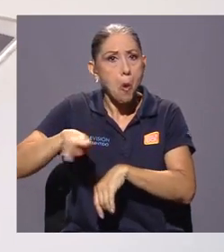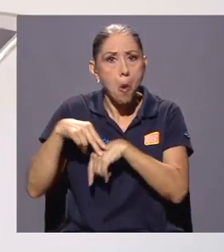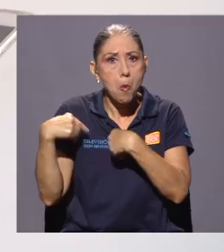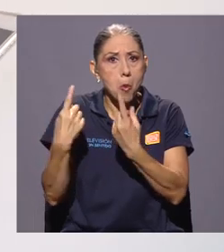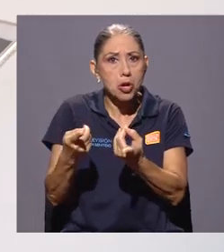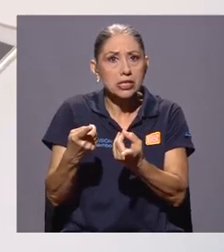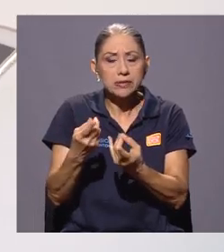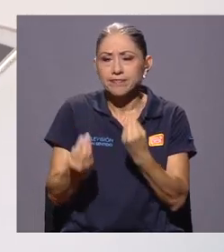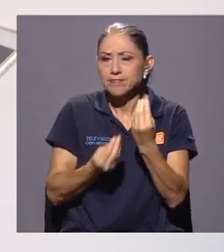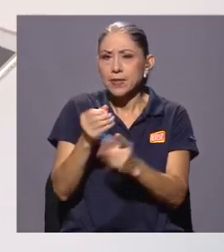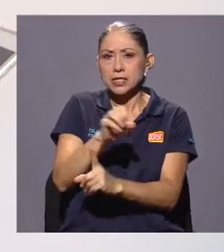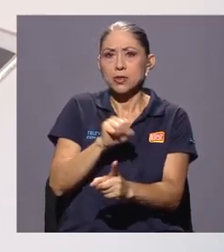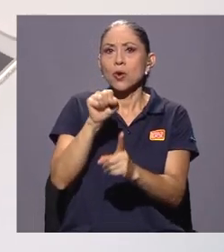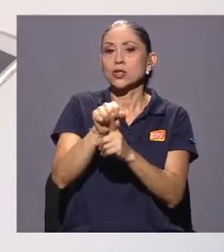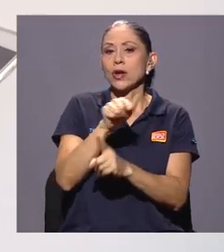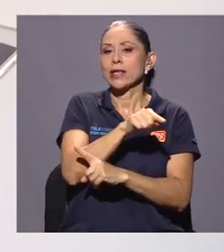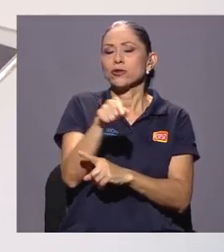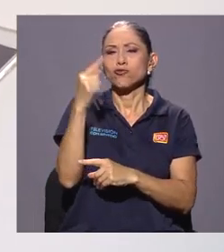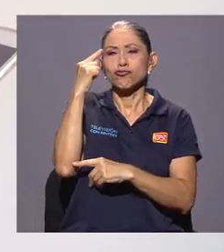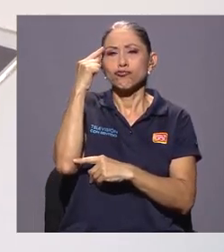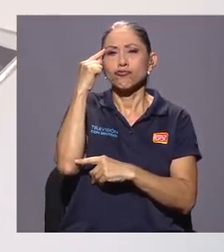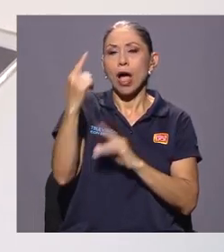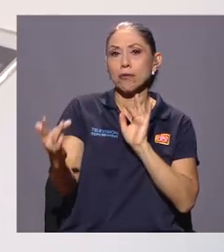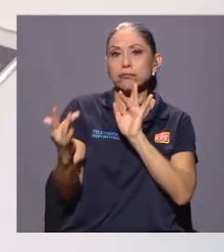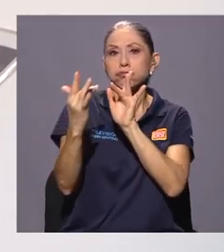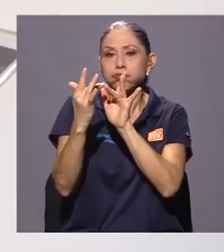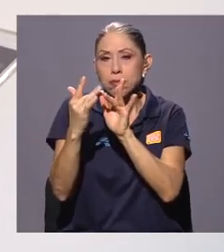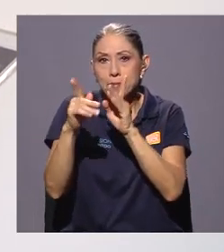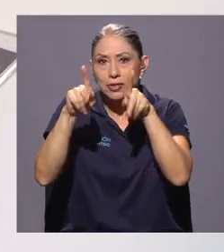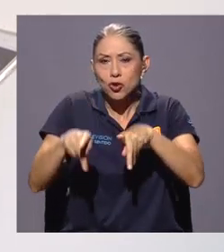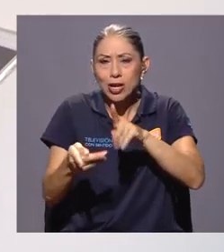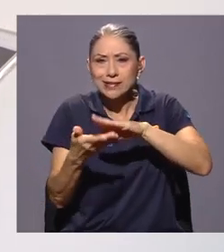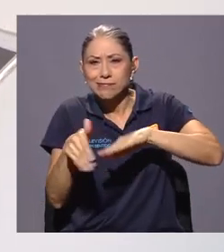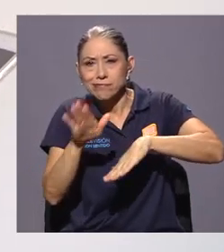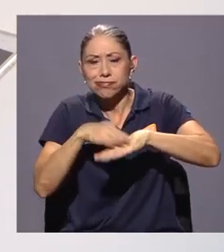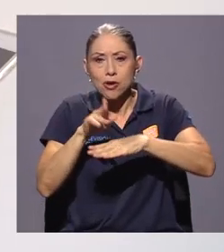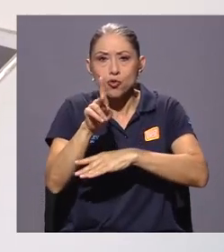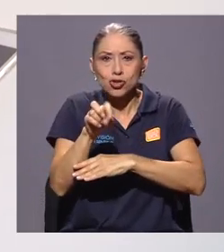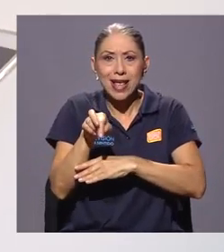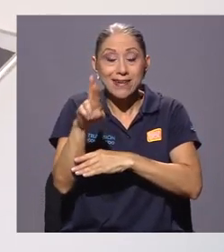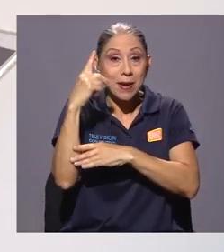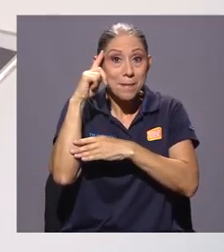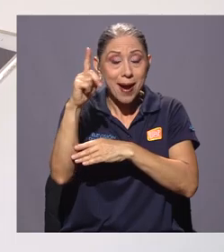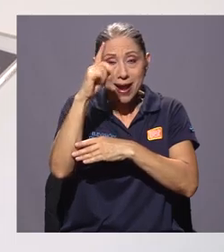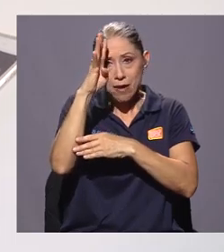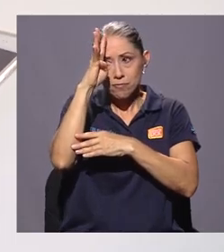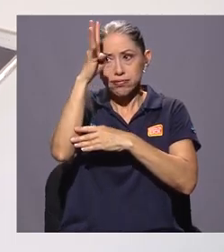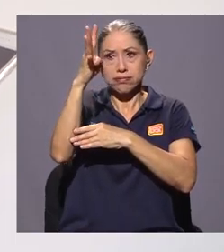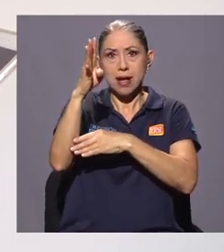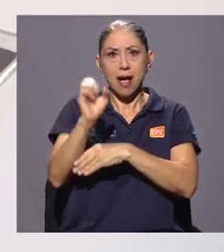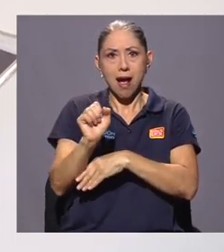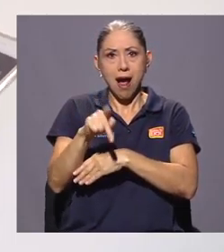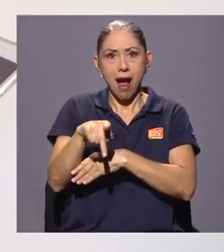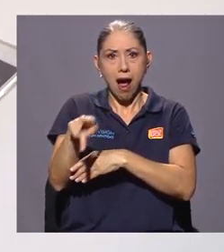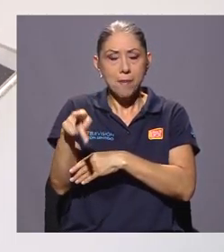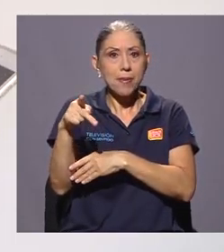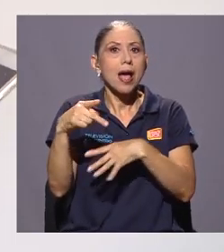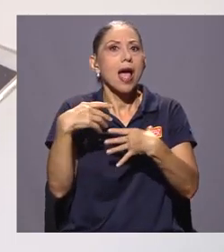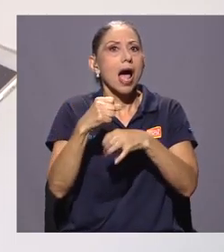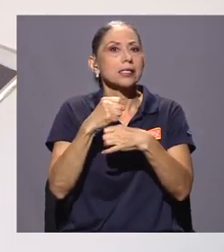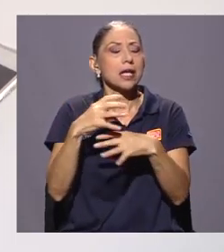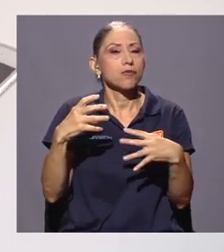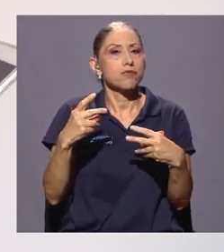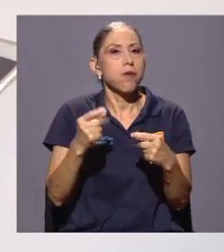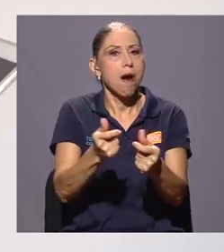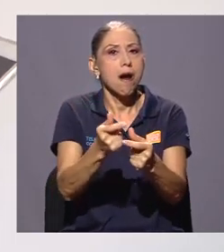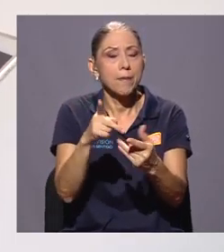situación, contactaron a expertos de la UCR para analizar la posibilidad de crear un prototipo de aplicación móvil que automatizara estos procesos.